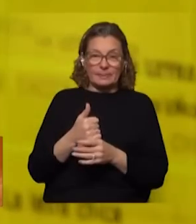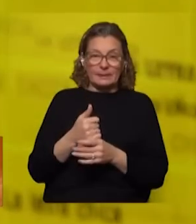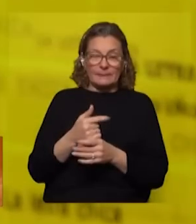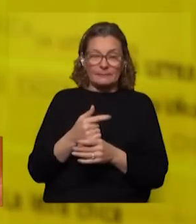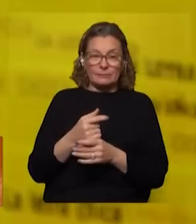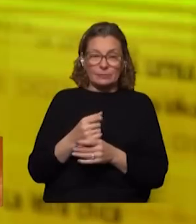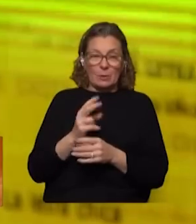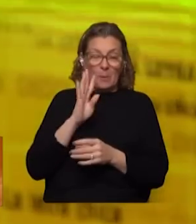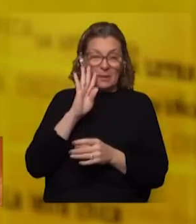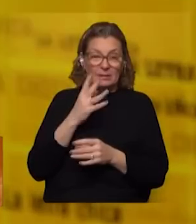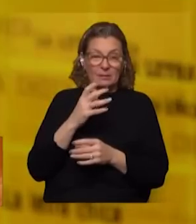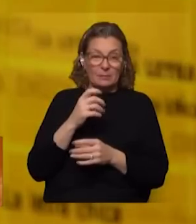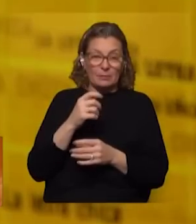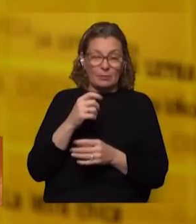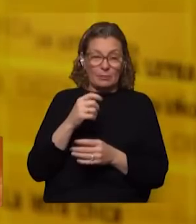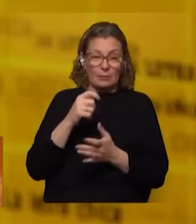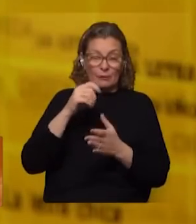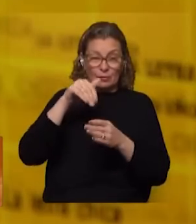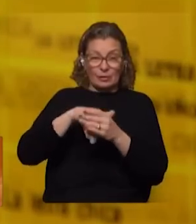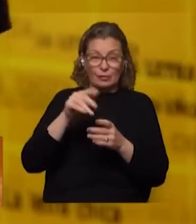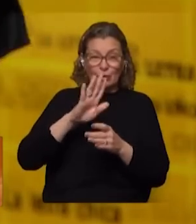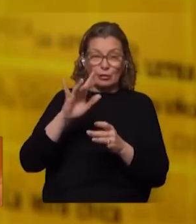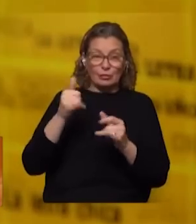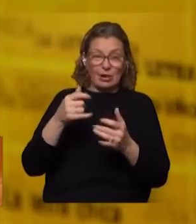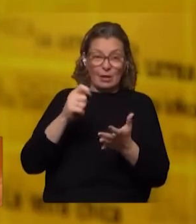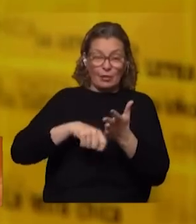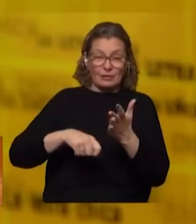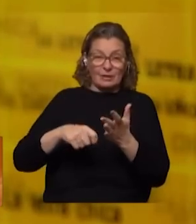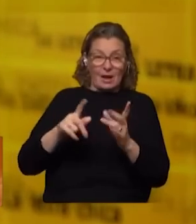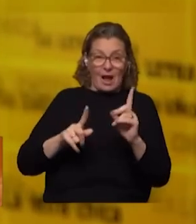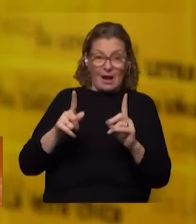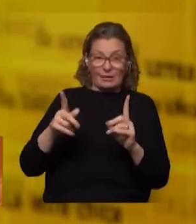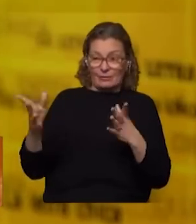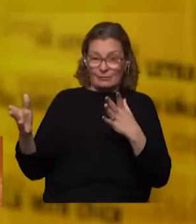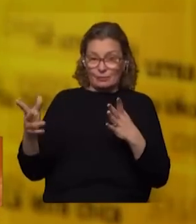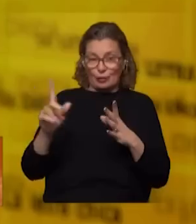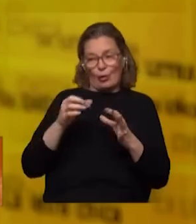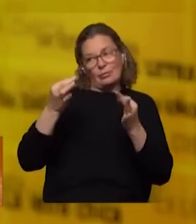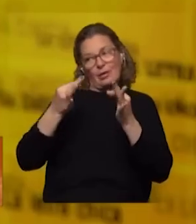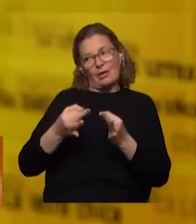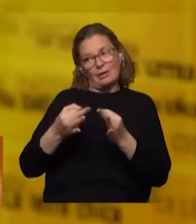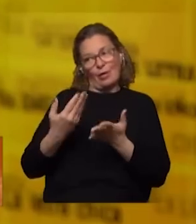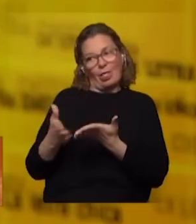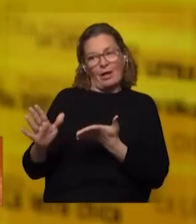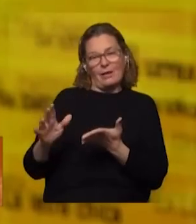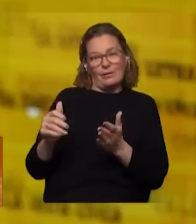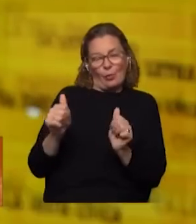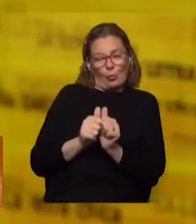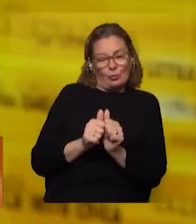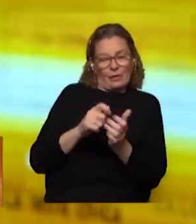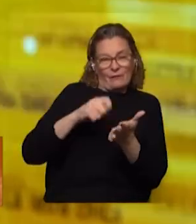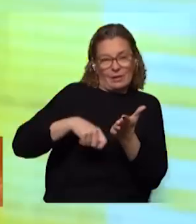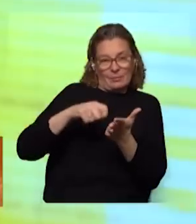parecería muy serio que alguien largue un plebiscito y después ya conseguí algo dejo de juntar firmas que es como que tiene